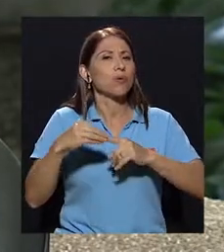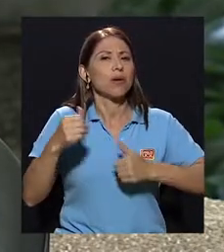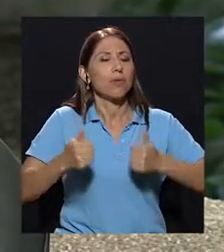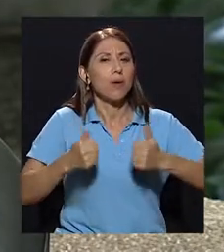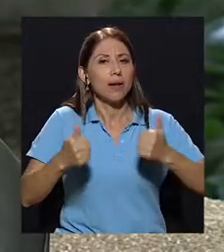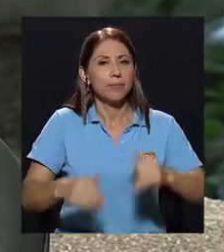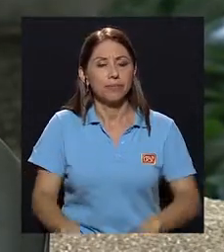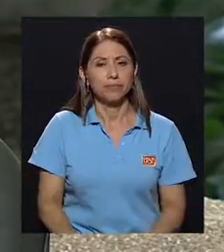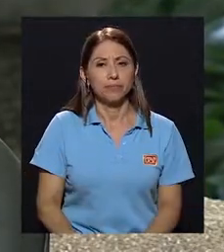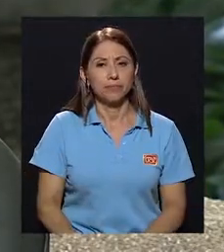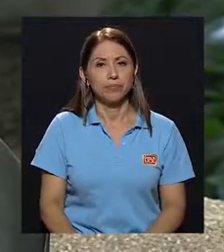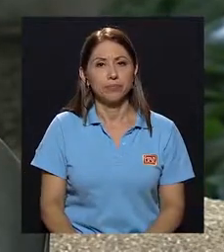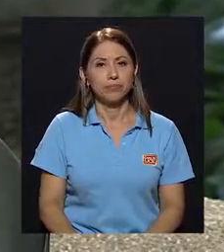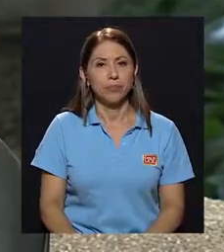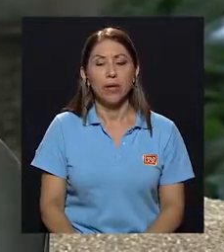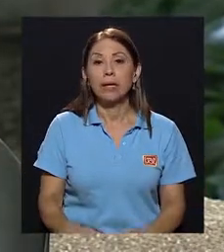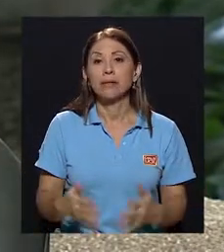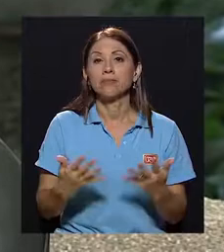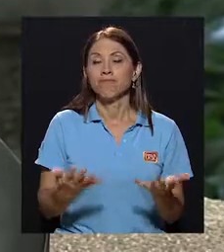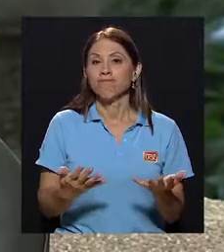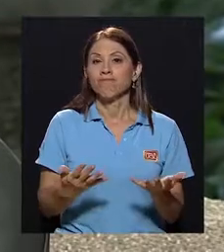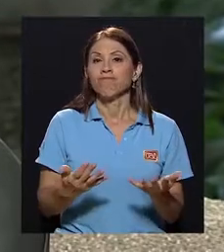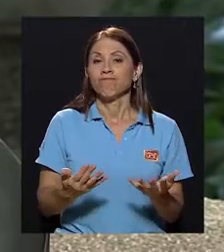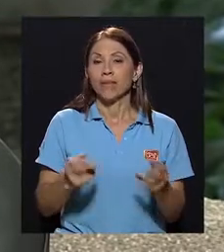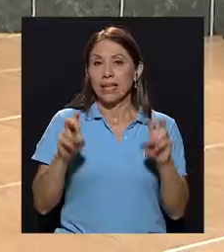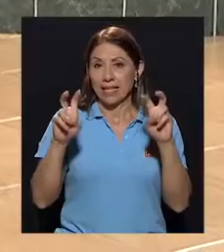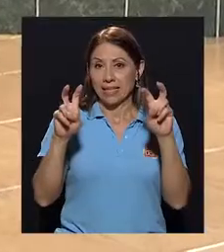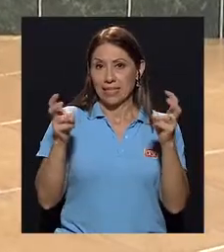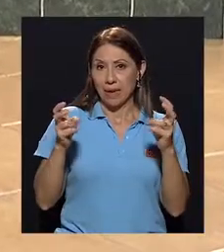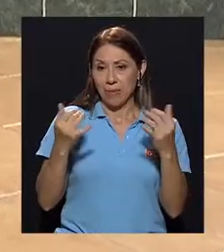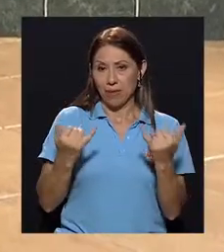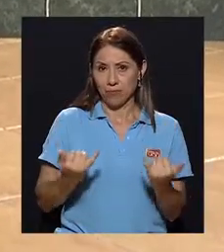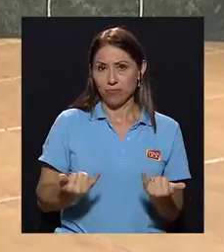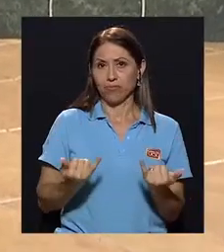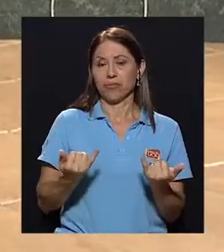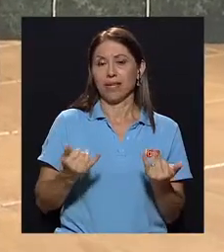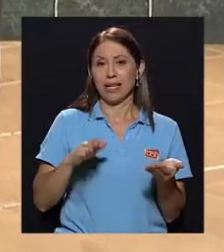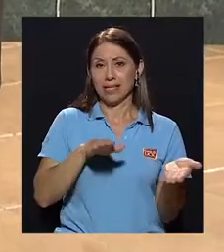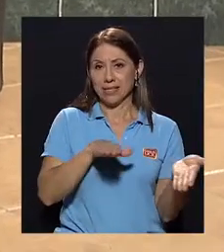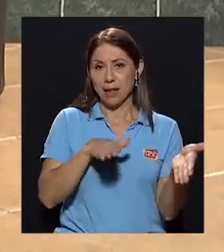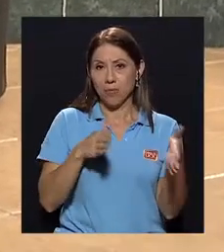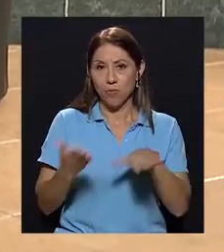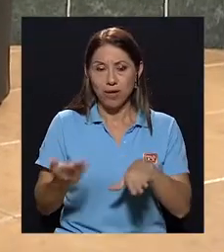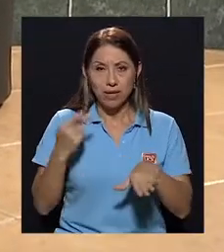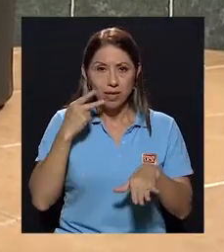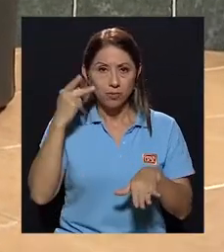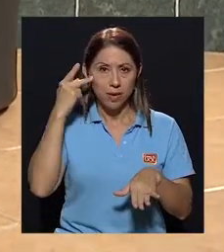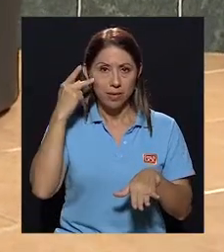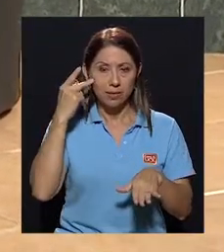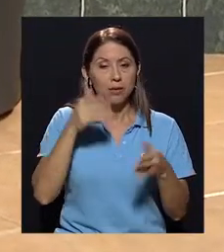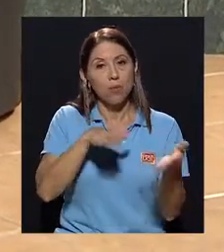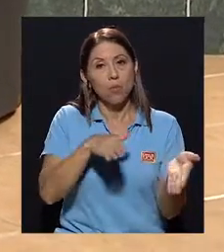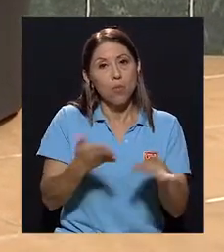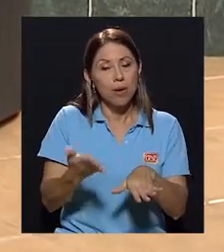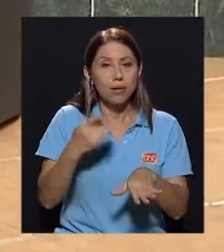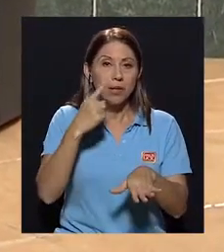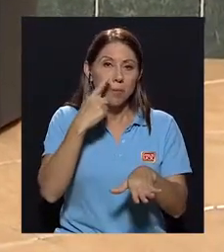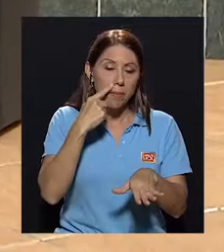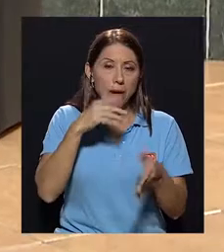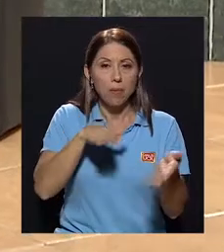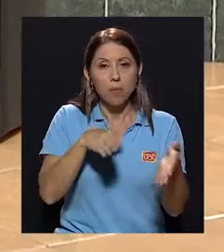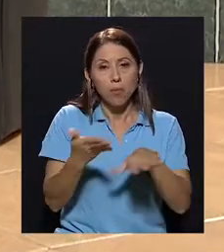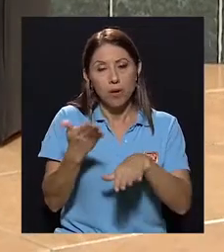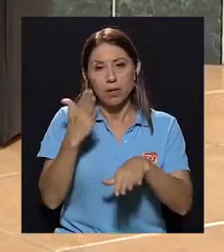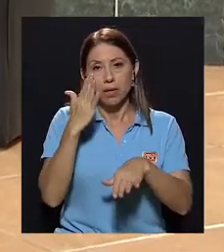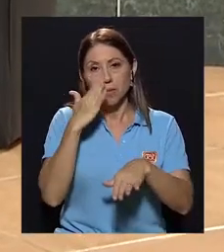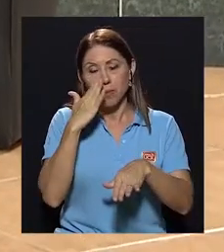Glenn, ¿cómo podemos explicar, sobre todo el tema que nos convoca, que es la muerte de los padres, padre o madre o ambos,